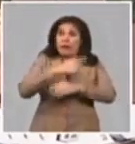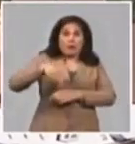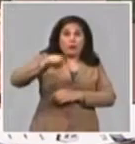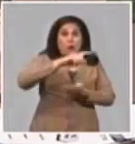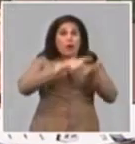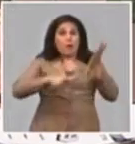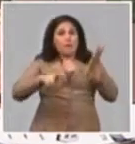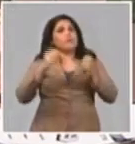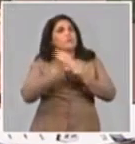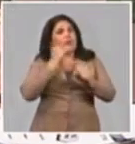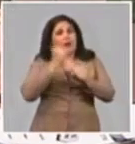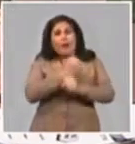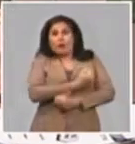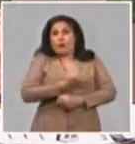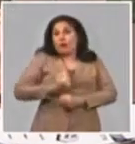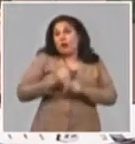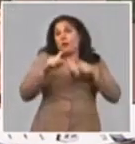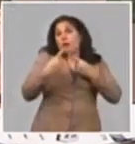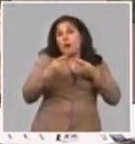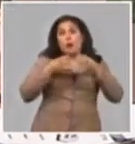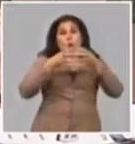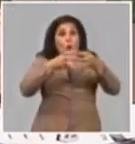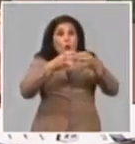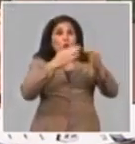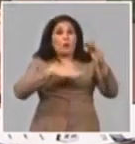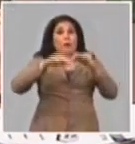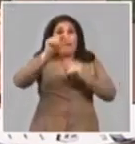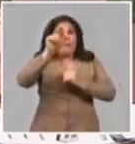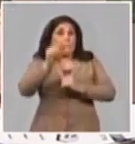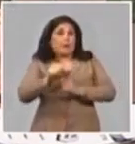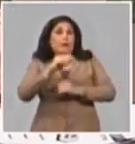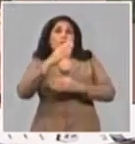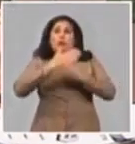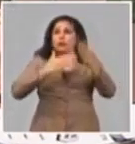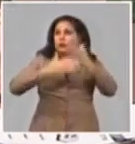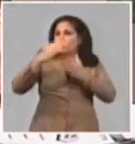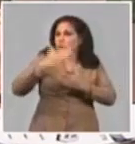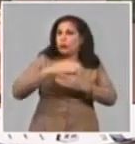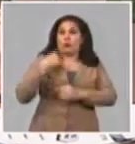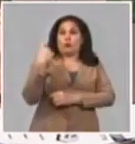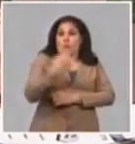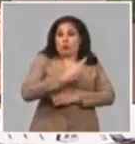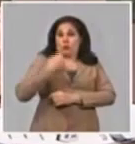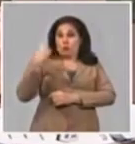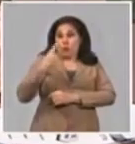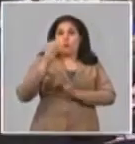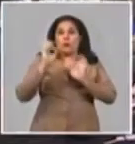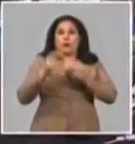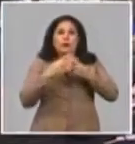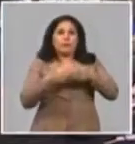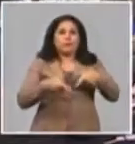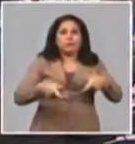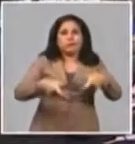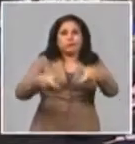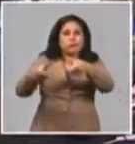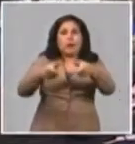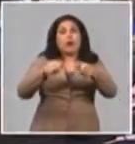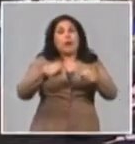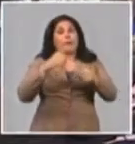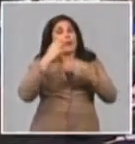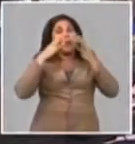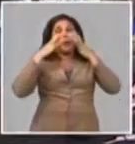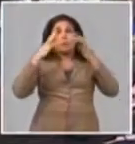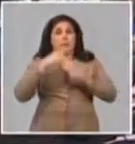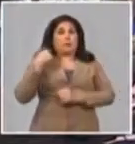las provincias se está trabajando de conjunto con el Ministerio de la Construcción, con los constructores nuestros. Y un elemento importante, Randy,